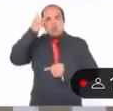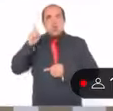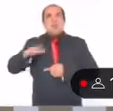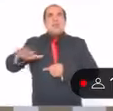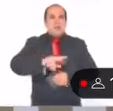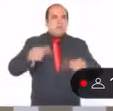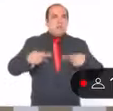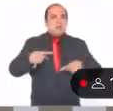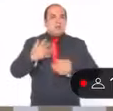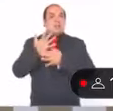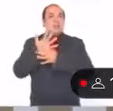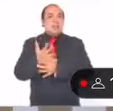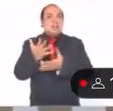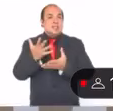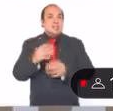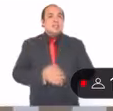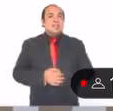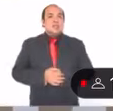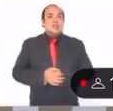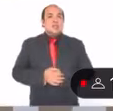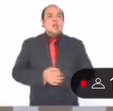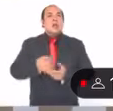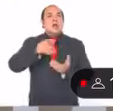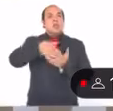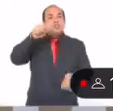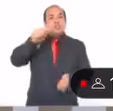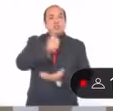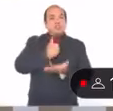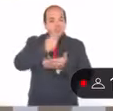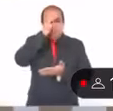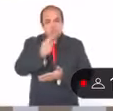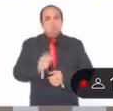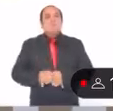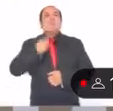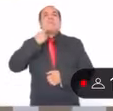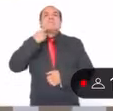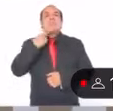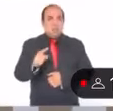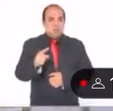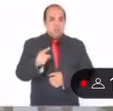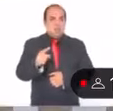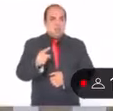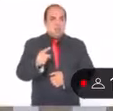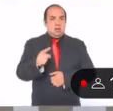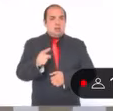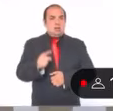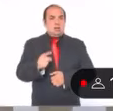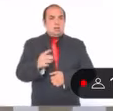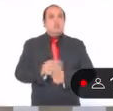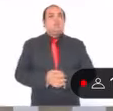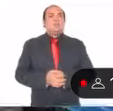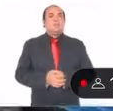declaración fundacional de nuestra Constitución local. Es un mandato que sin duda alguna